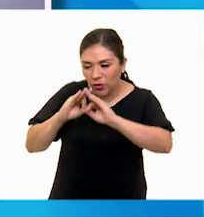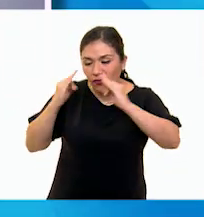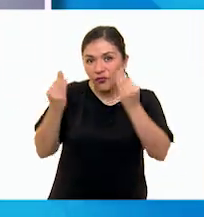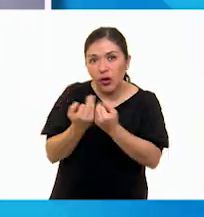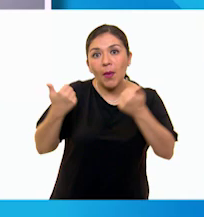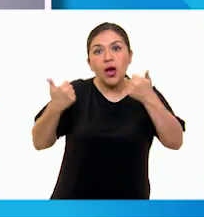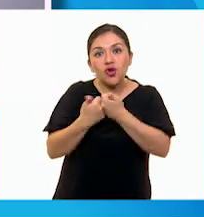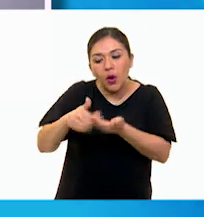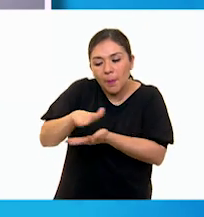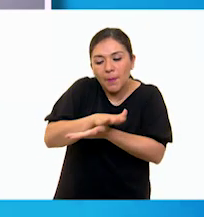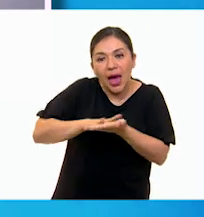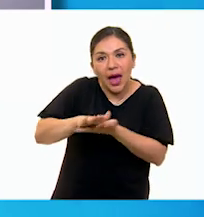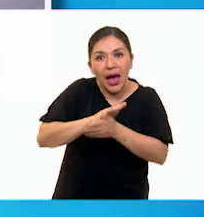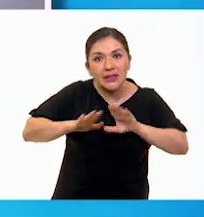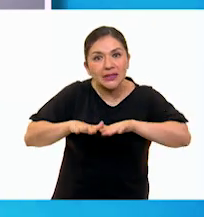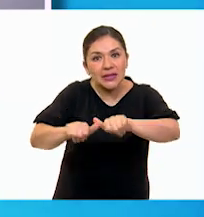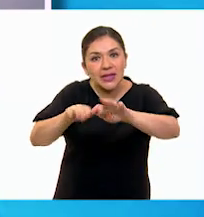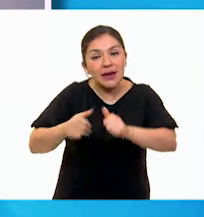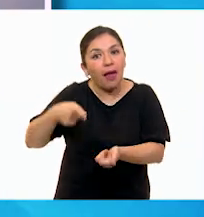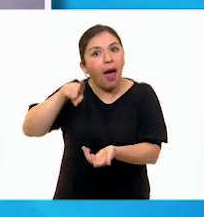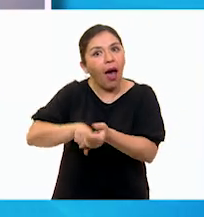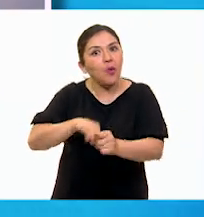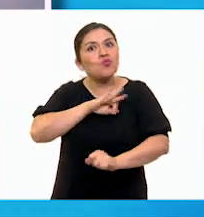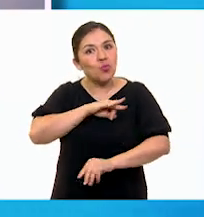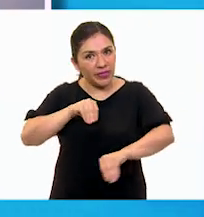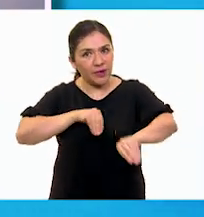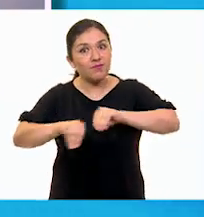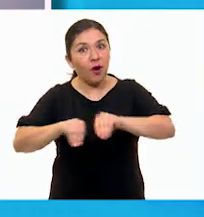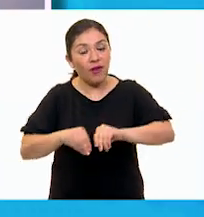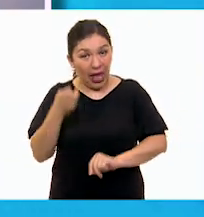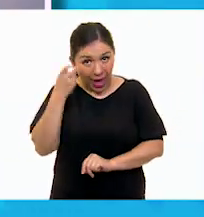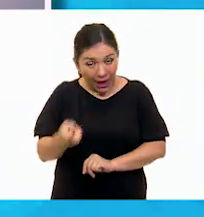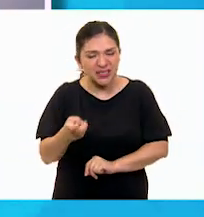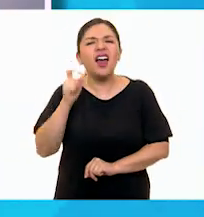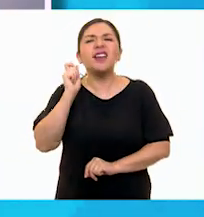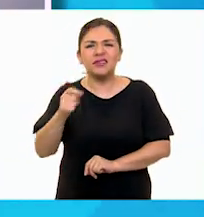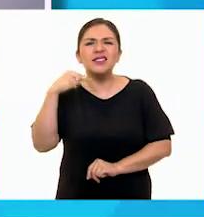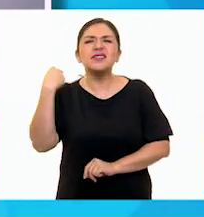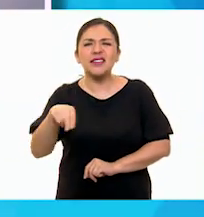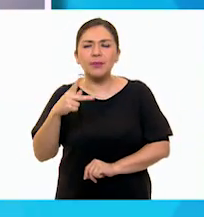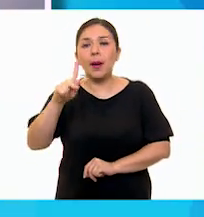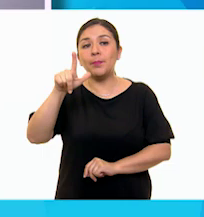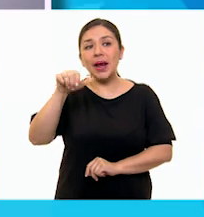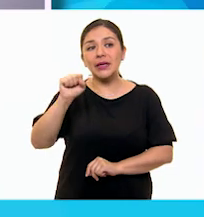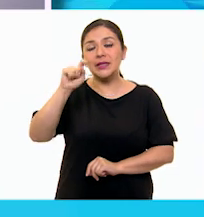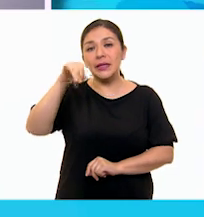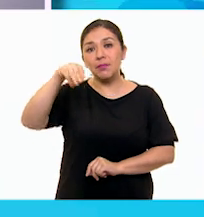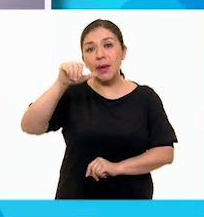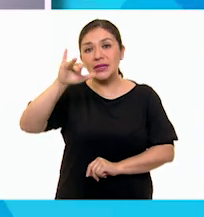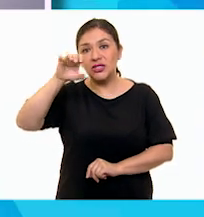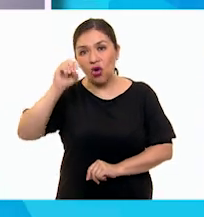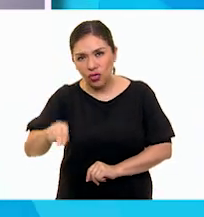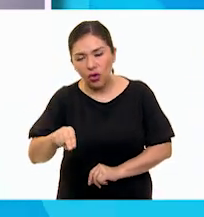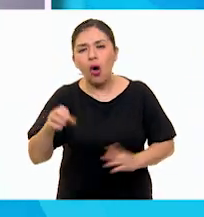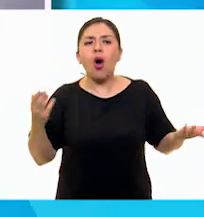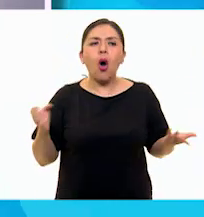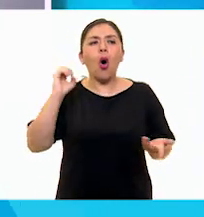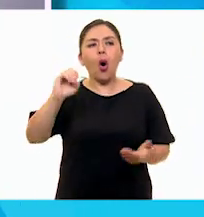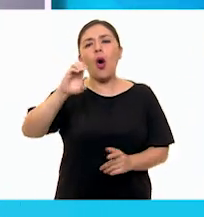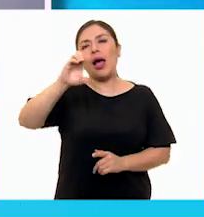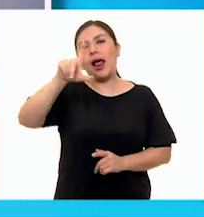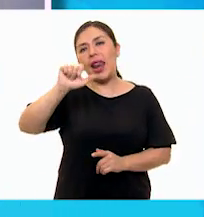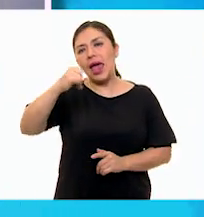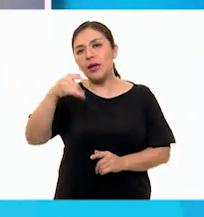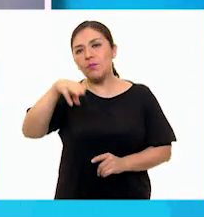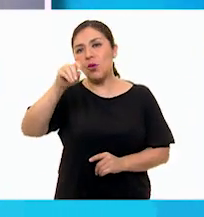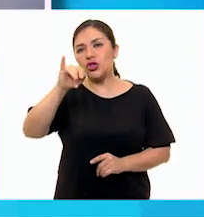plastilina con movimiento. Esta técnica se llama plastimación o clay motion.